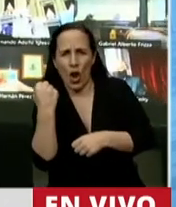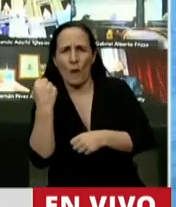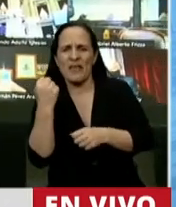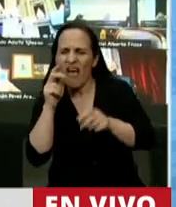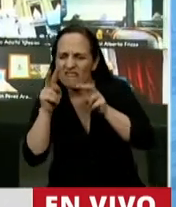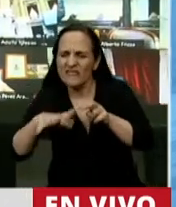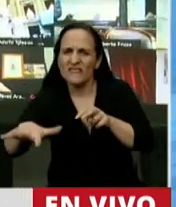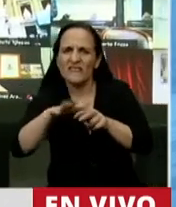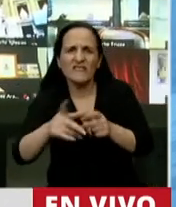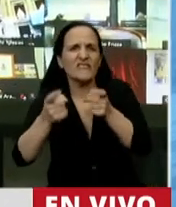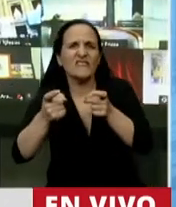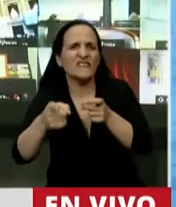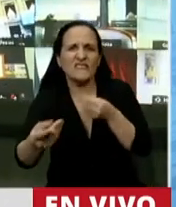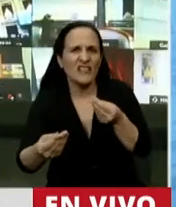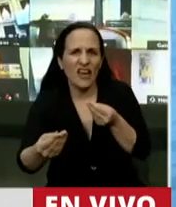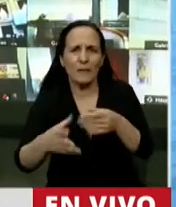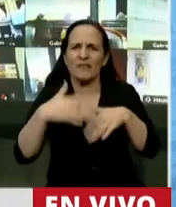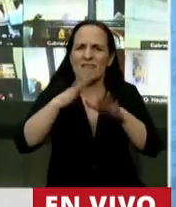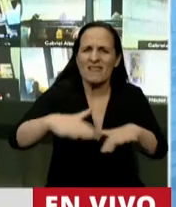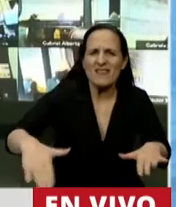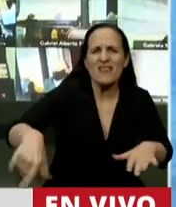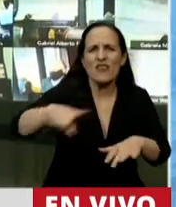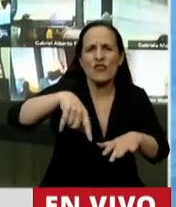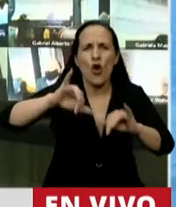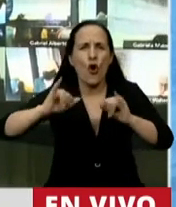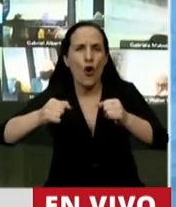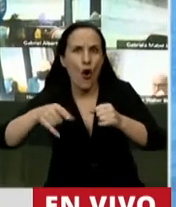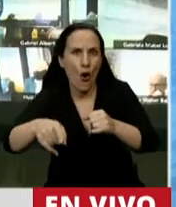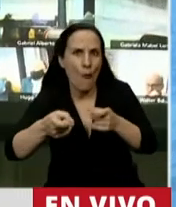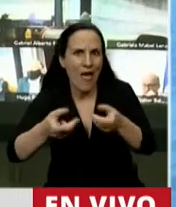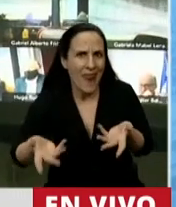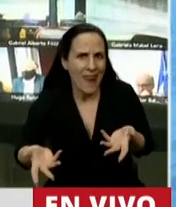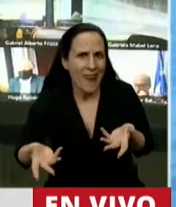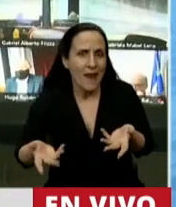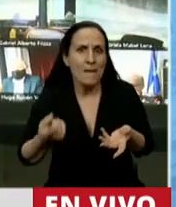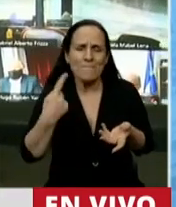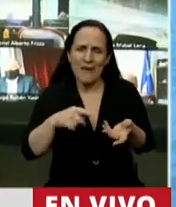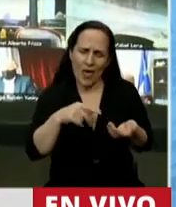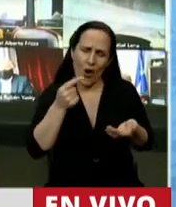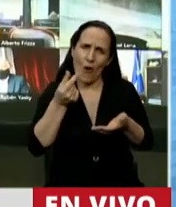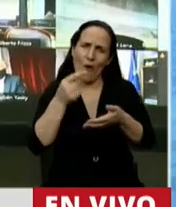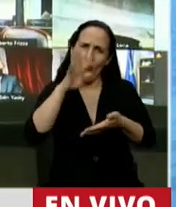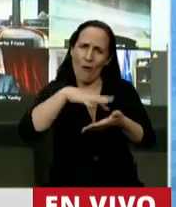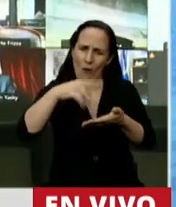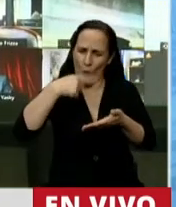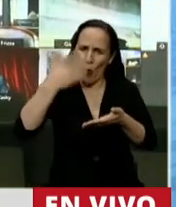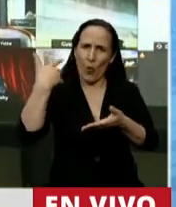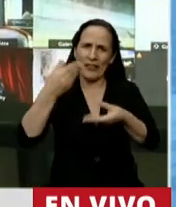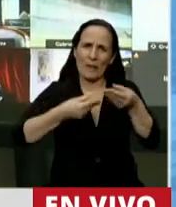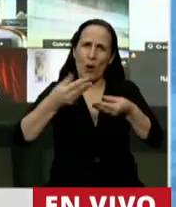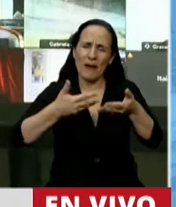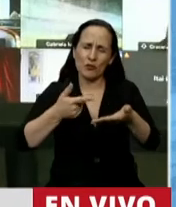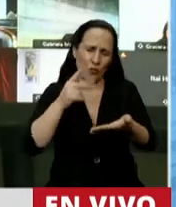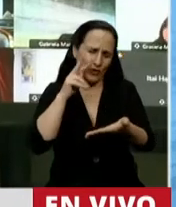precisan. Con esto estoy diciendo en nuestros niños, en nuestros jóvenes, pero evidentemente vemos las partidas presupuestarias de este último presupuesto